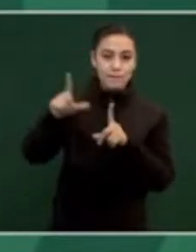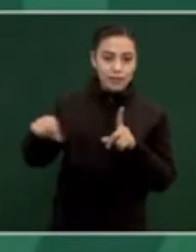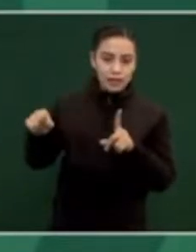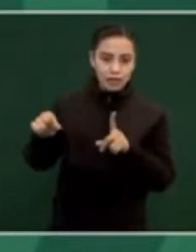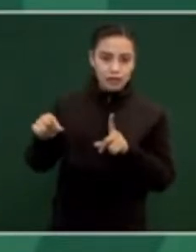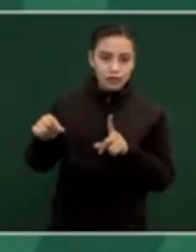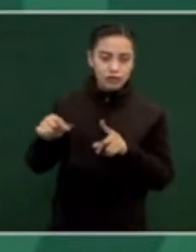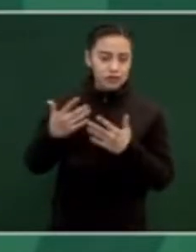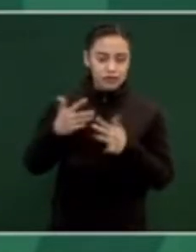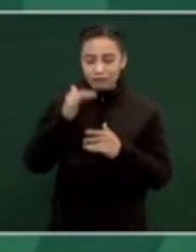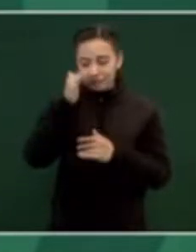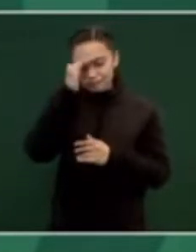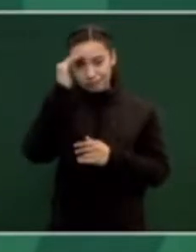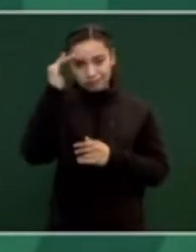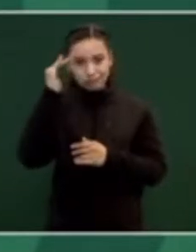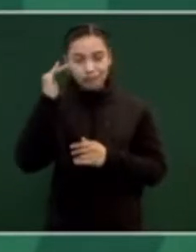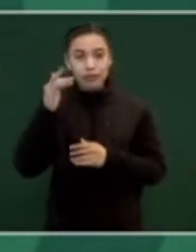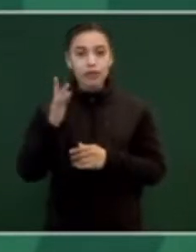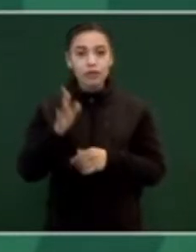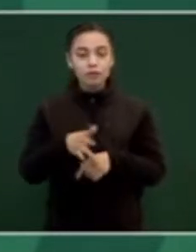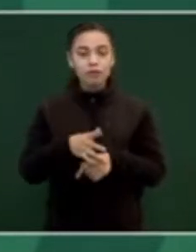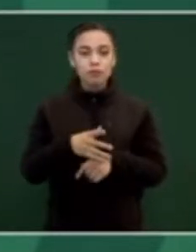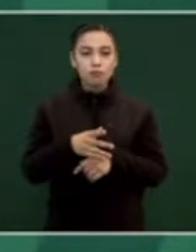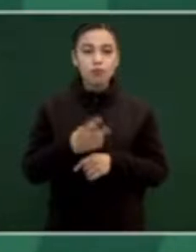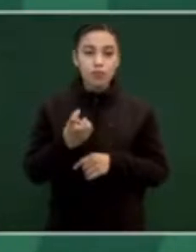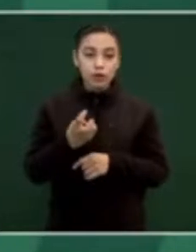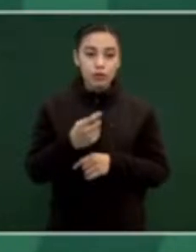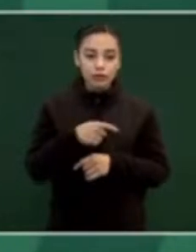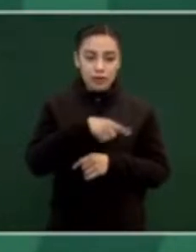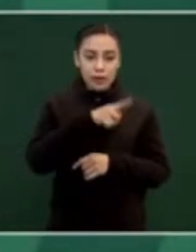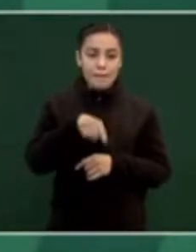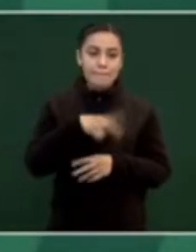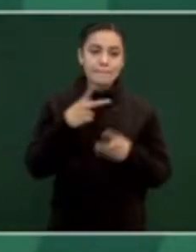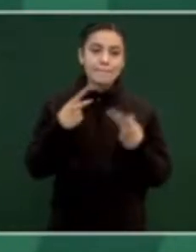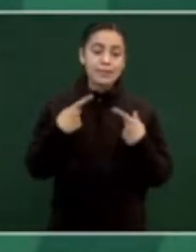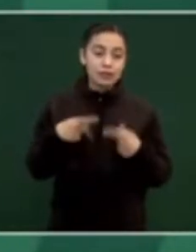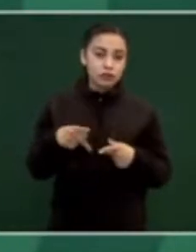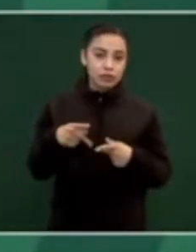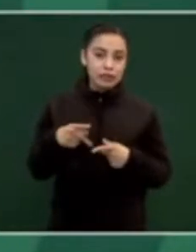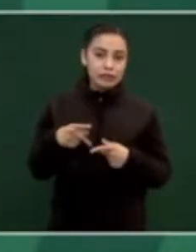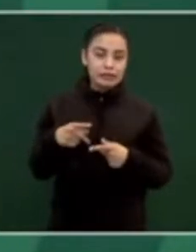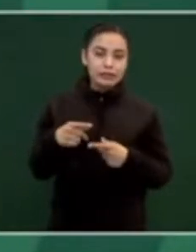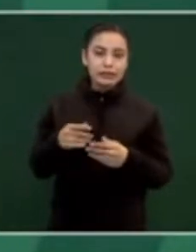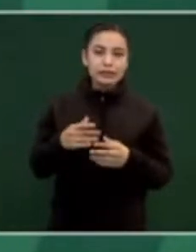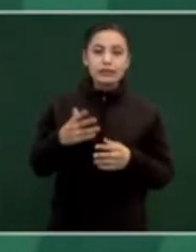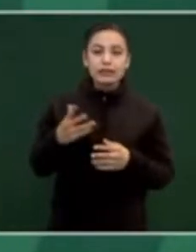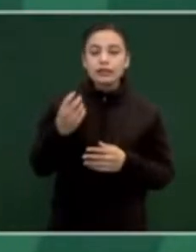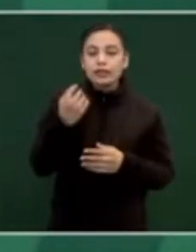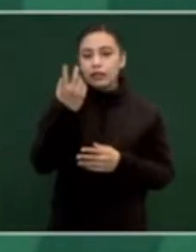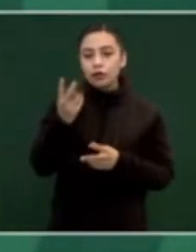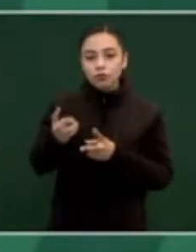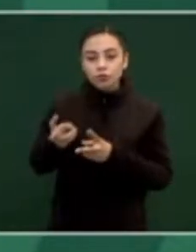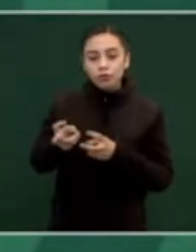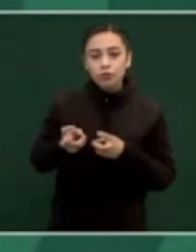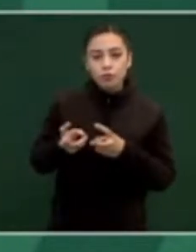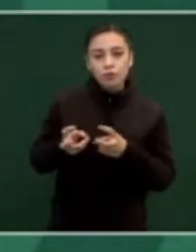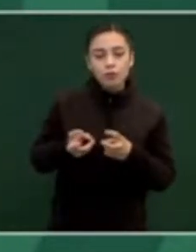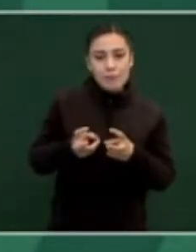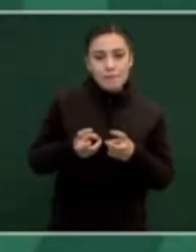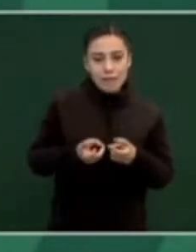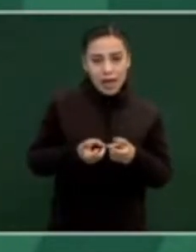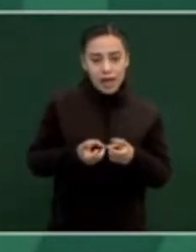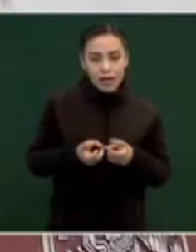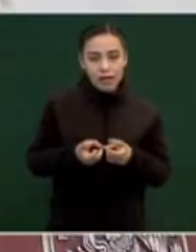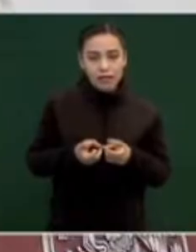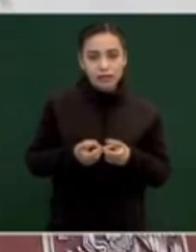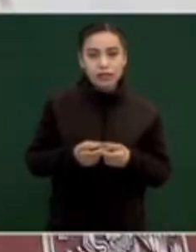y se dedicaban a saquear, a robar, y esos son los que están molestos, están enojados.